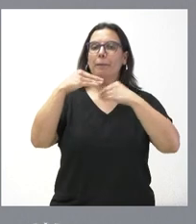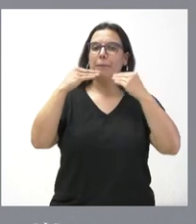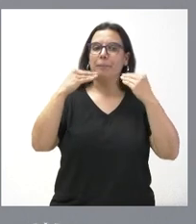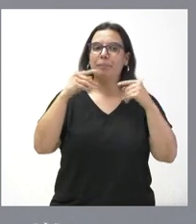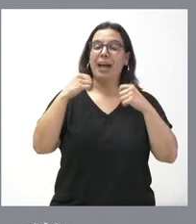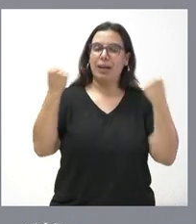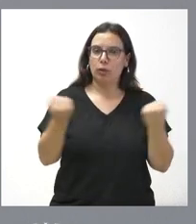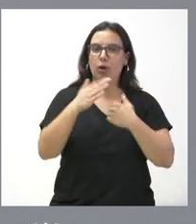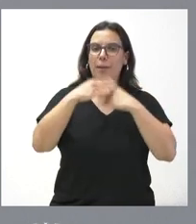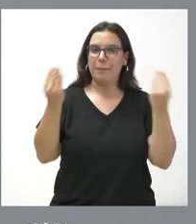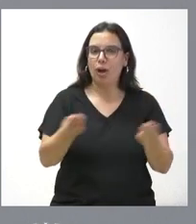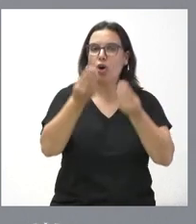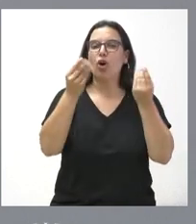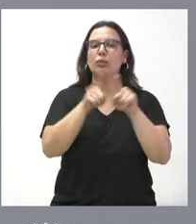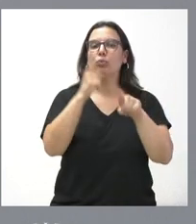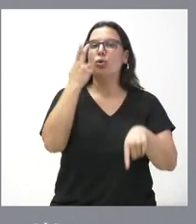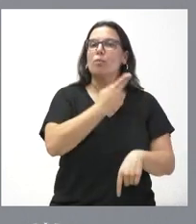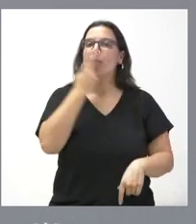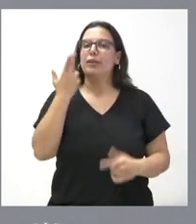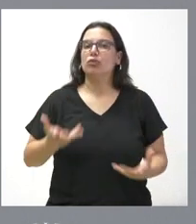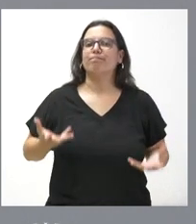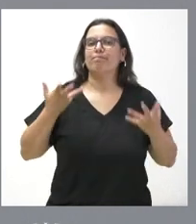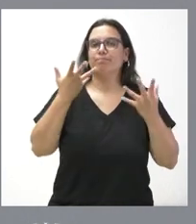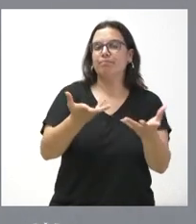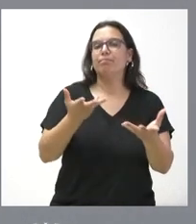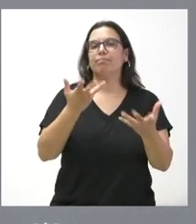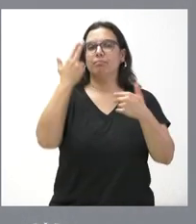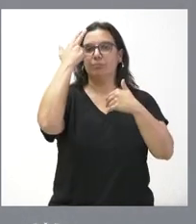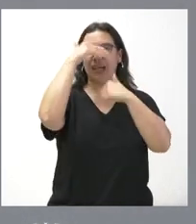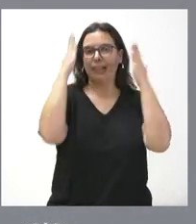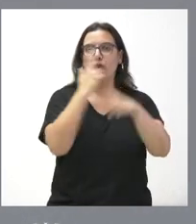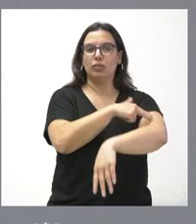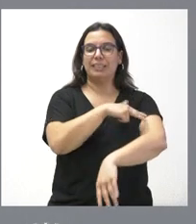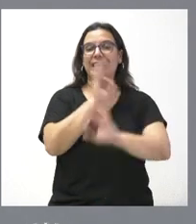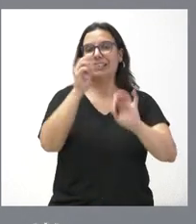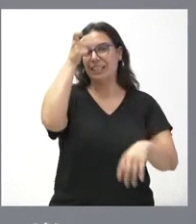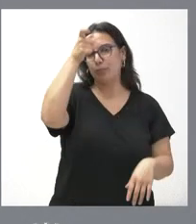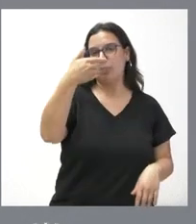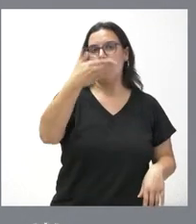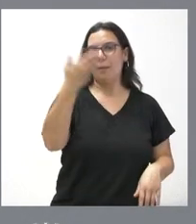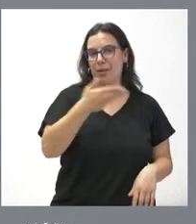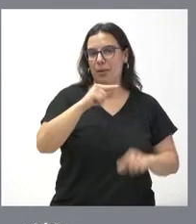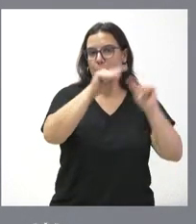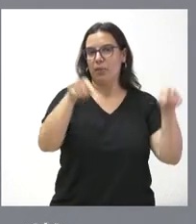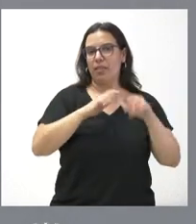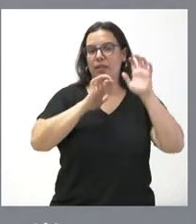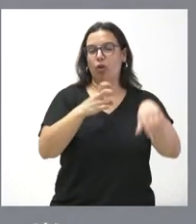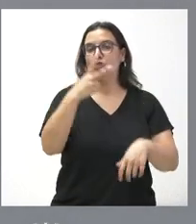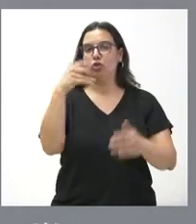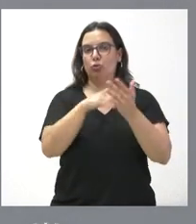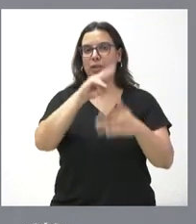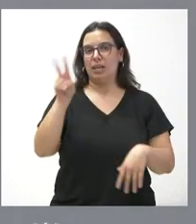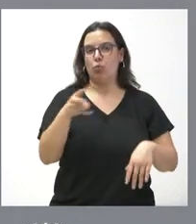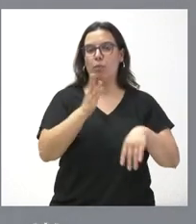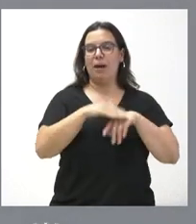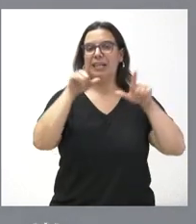compromiso de prestación sanitaria en el mundo rural, en este caso en el municipio de Benvibre, en León. 200.000 euros para esta sala